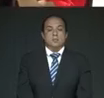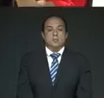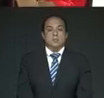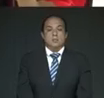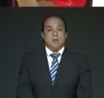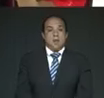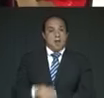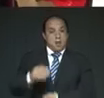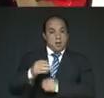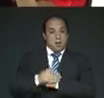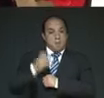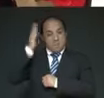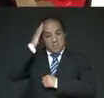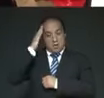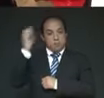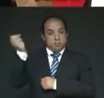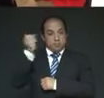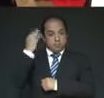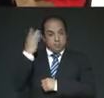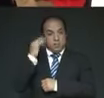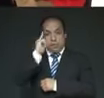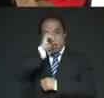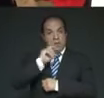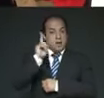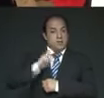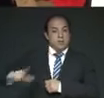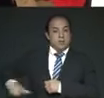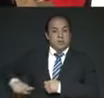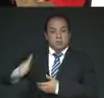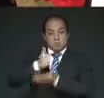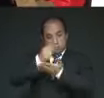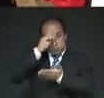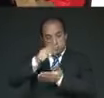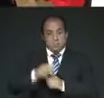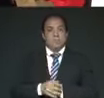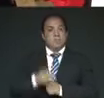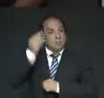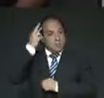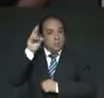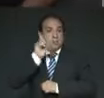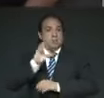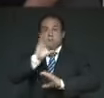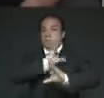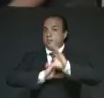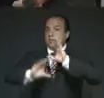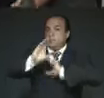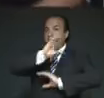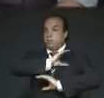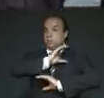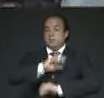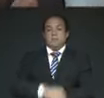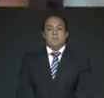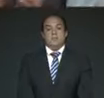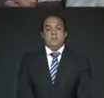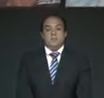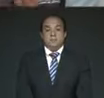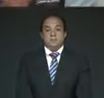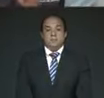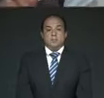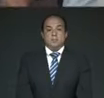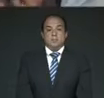Preside este acto la jefa de gobierno de la Ciudad de México, doctora Claudia Sheinbaum Pardo.